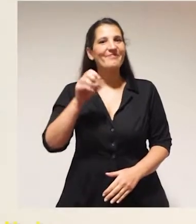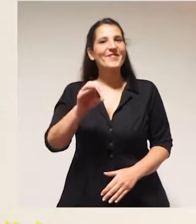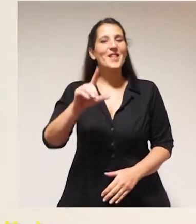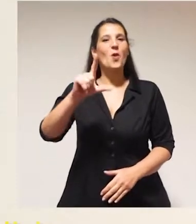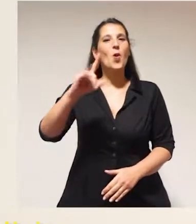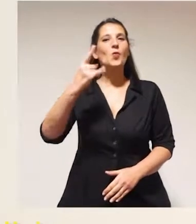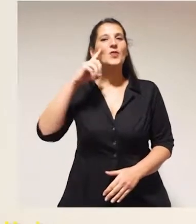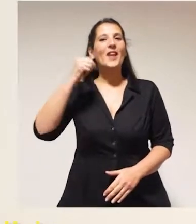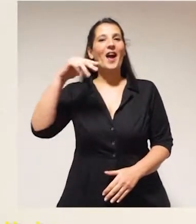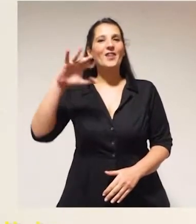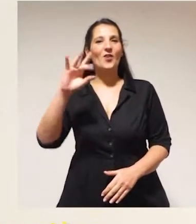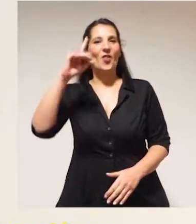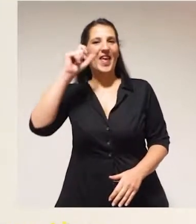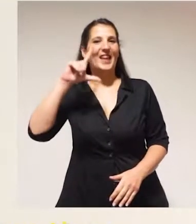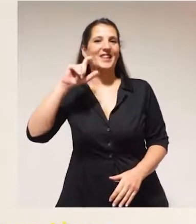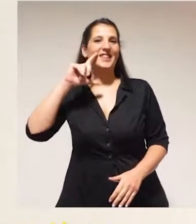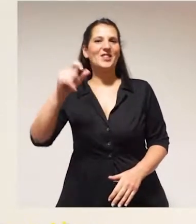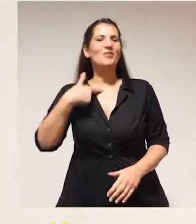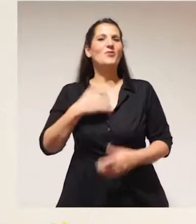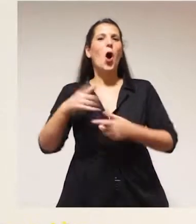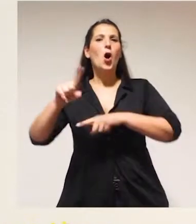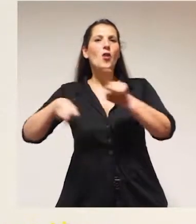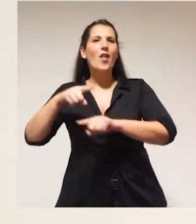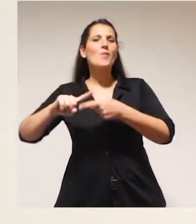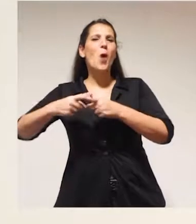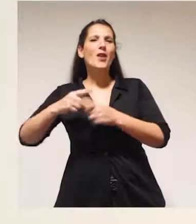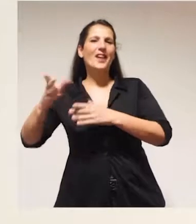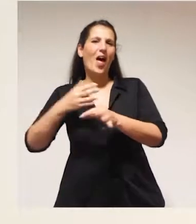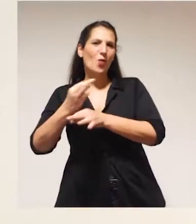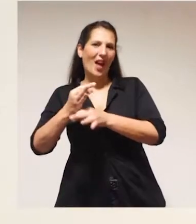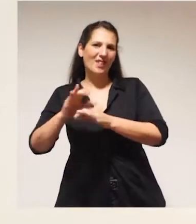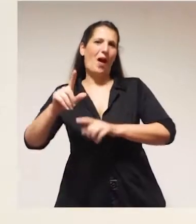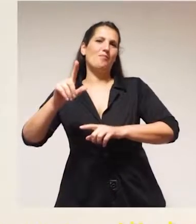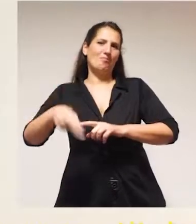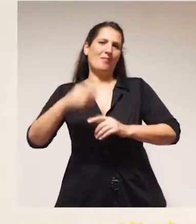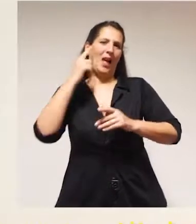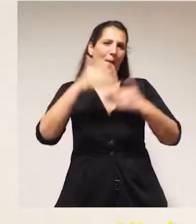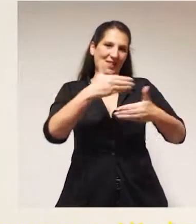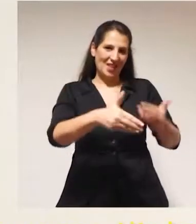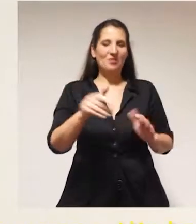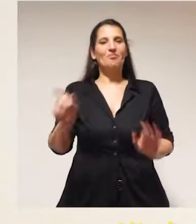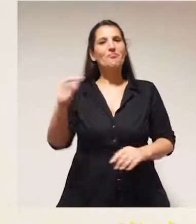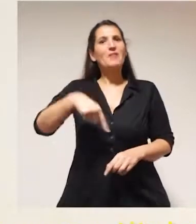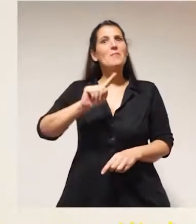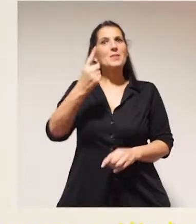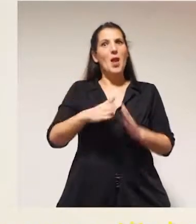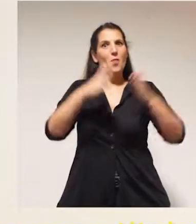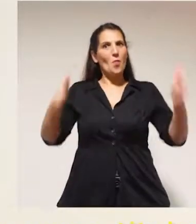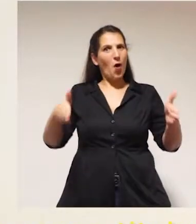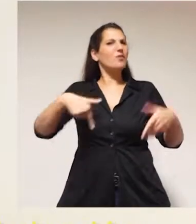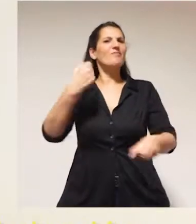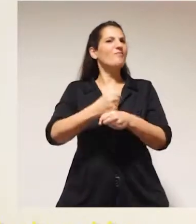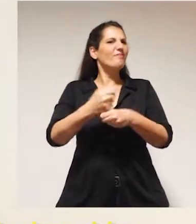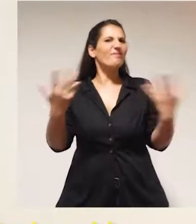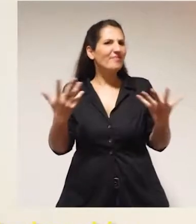Hola, mi nombre es Luciano Delicio y soy coordinador de Políticas Educativas y Formación en Minadi. Este es el primer módulo del curso que vamos a